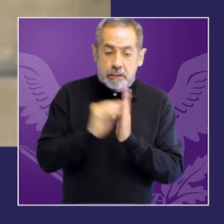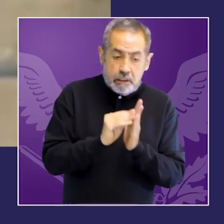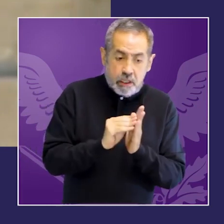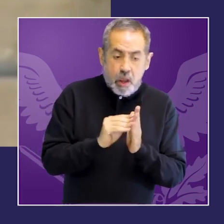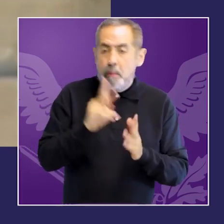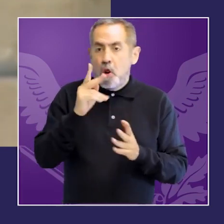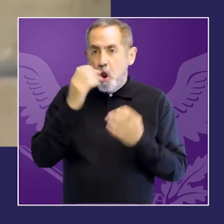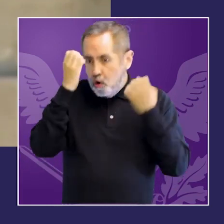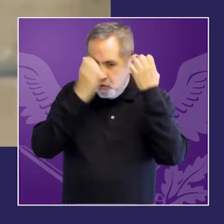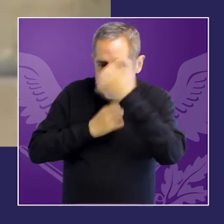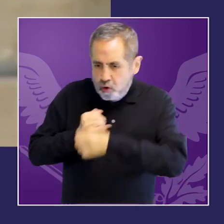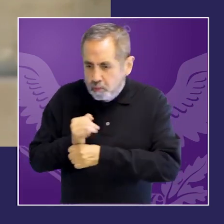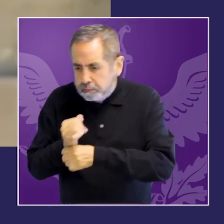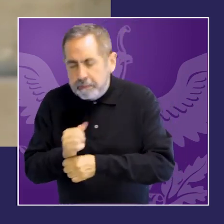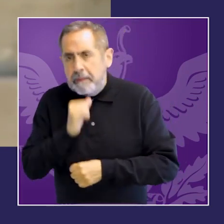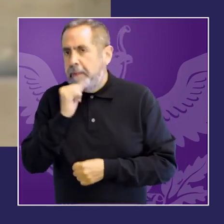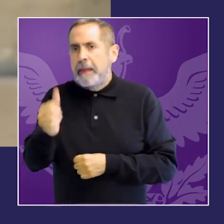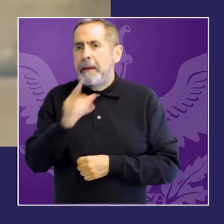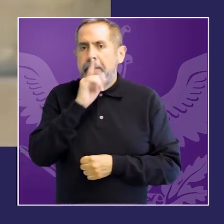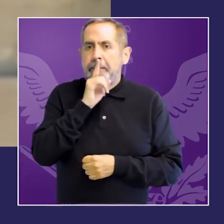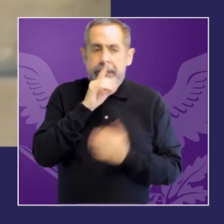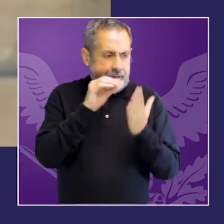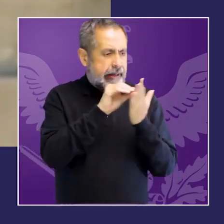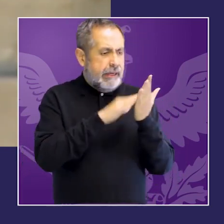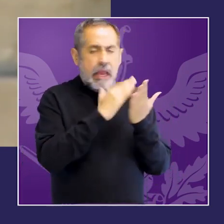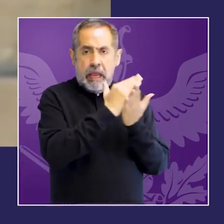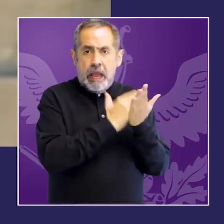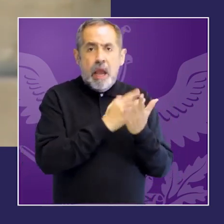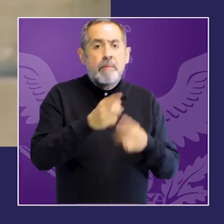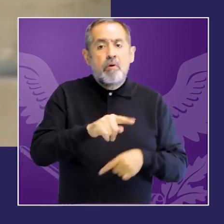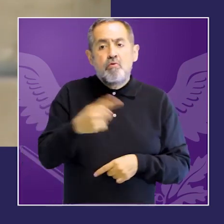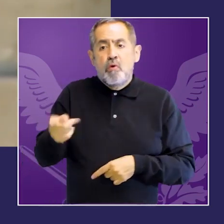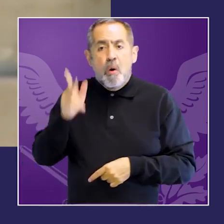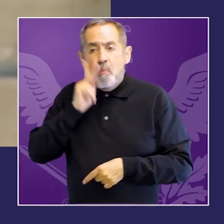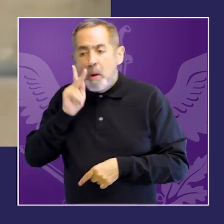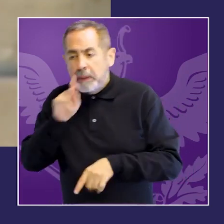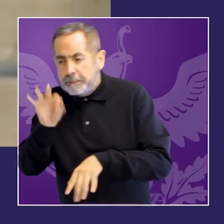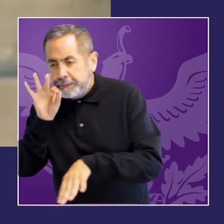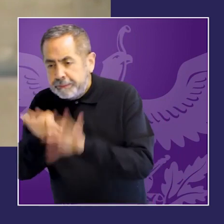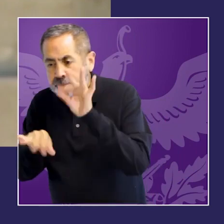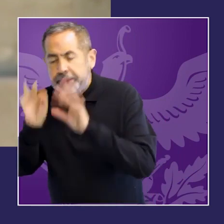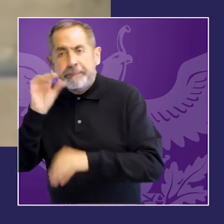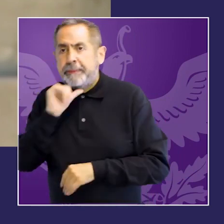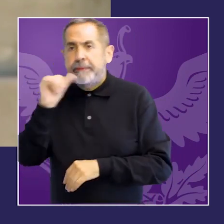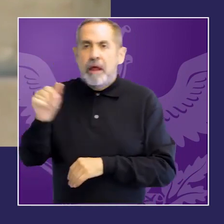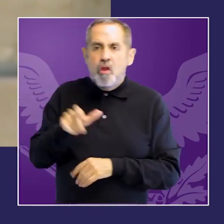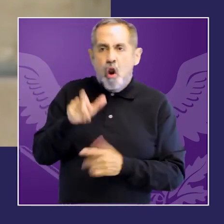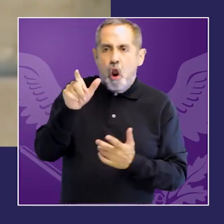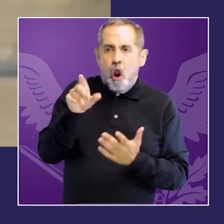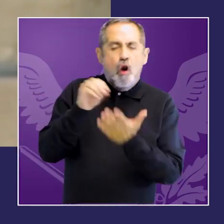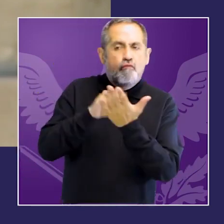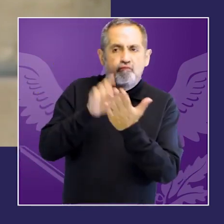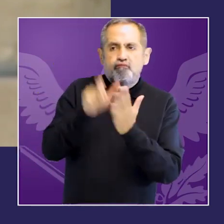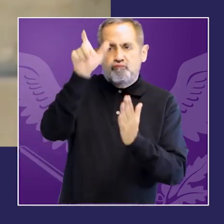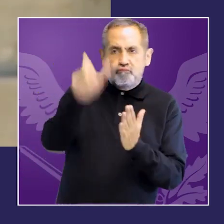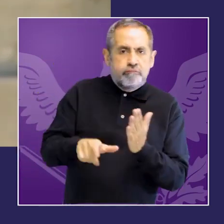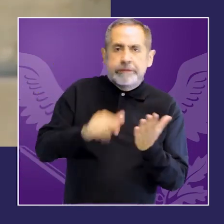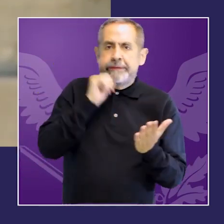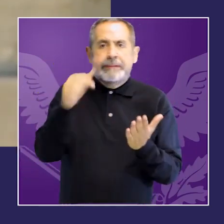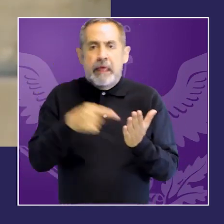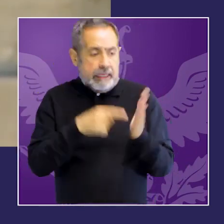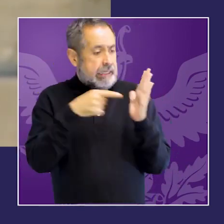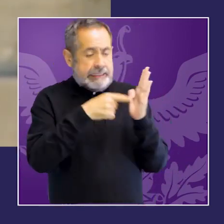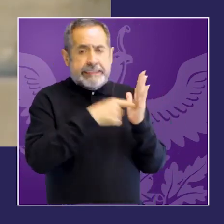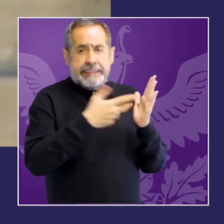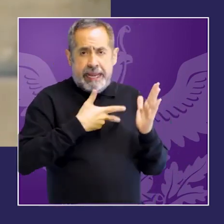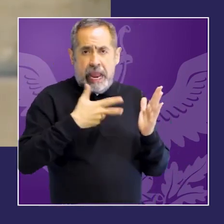De la revisión de datos cuantitativos a partir del análisis de los registros de femicidios y feminicidios, un